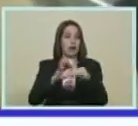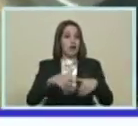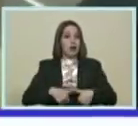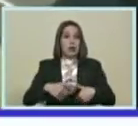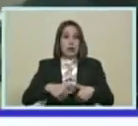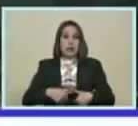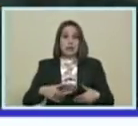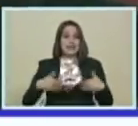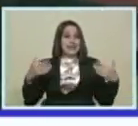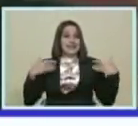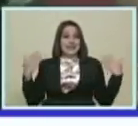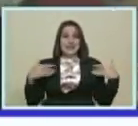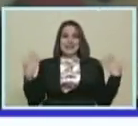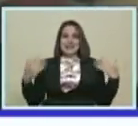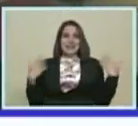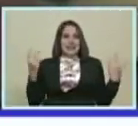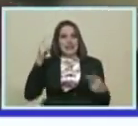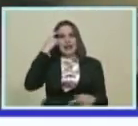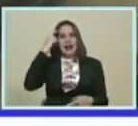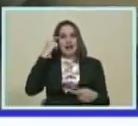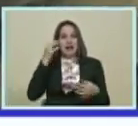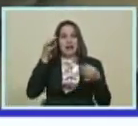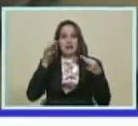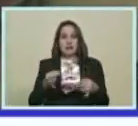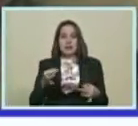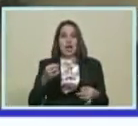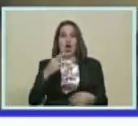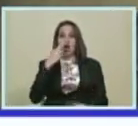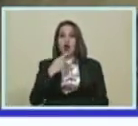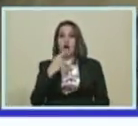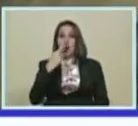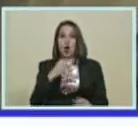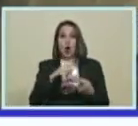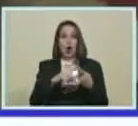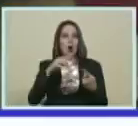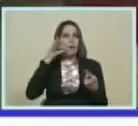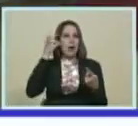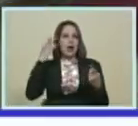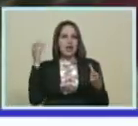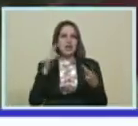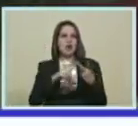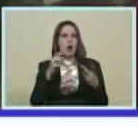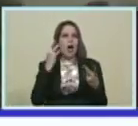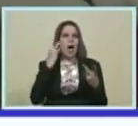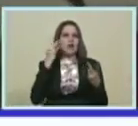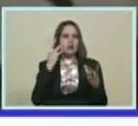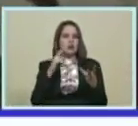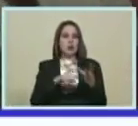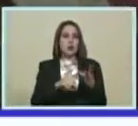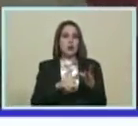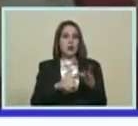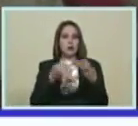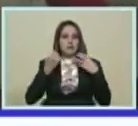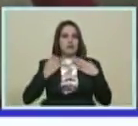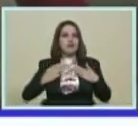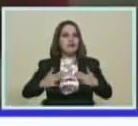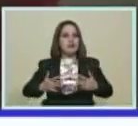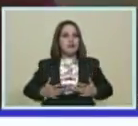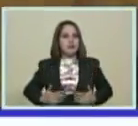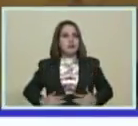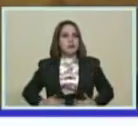esfuerzo Me da mucha alegría Saber Que esa camisita roja Que esa camisita amarilla Que esa camisita azul La va a llevar